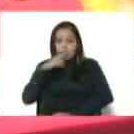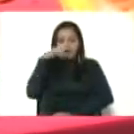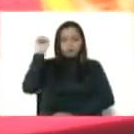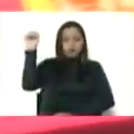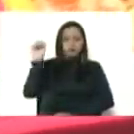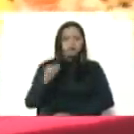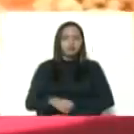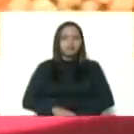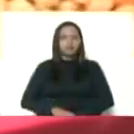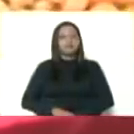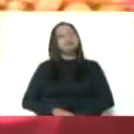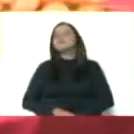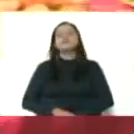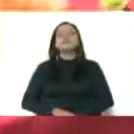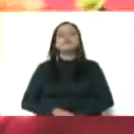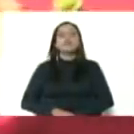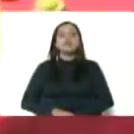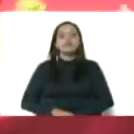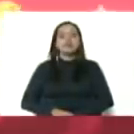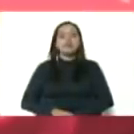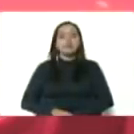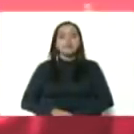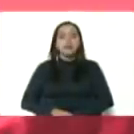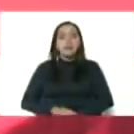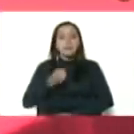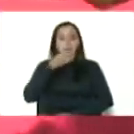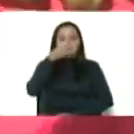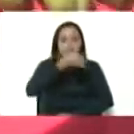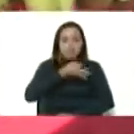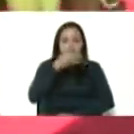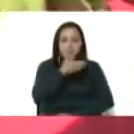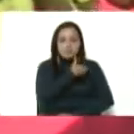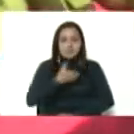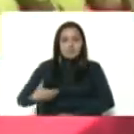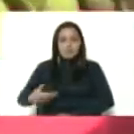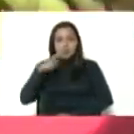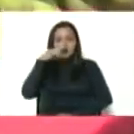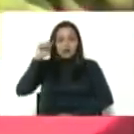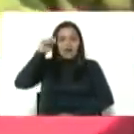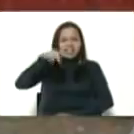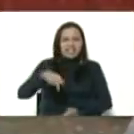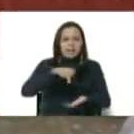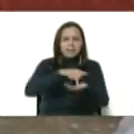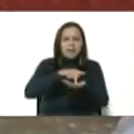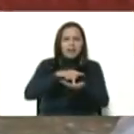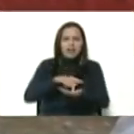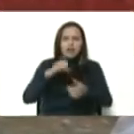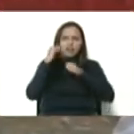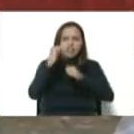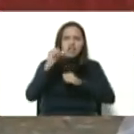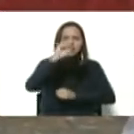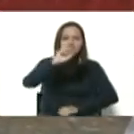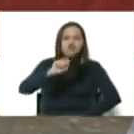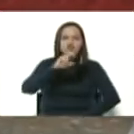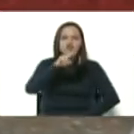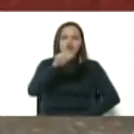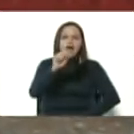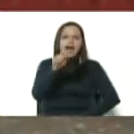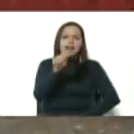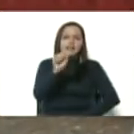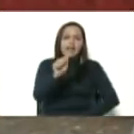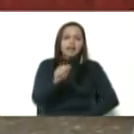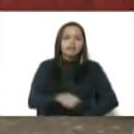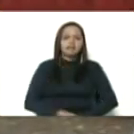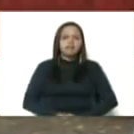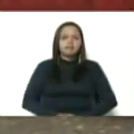Maduro Moro. Mayerlin. Buenas tardes, presidente Nicolás Maduro. Desde aquí, desde la parroquia, invita su ata desde el municipio de Cerro